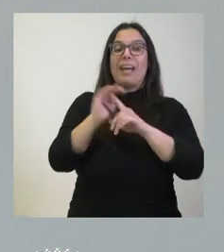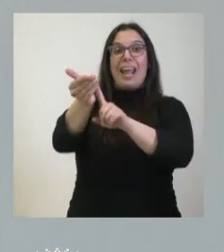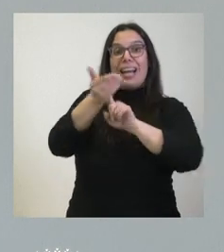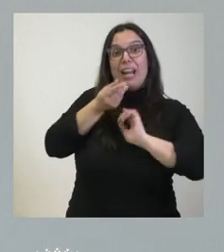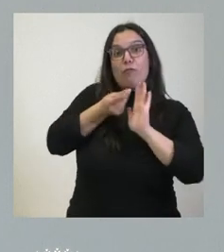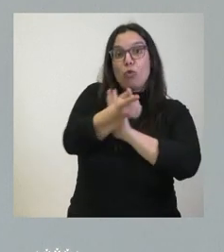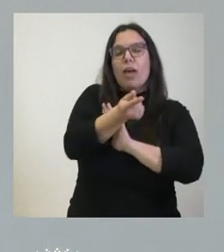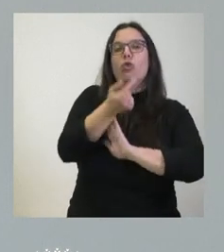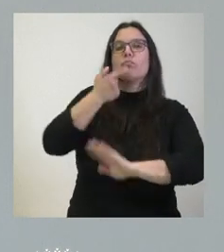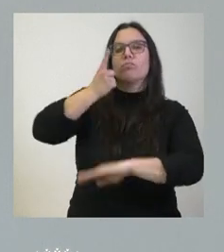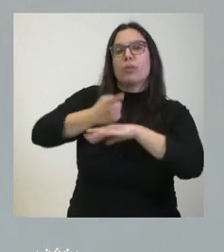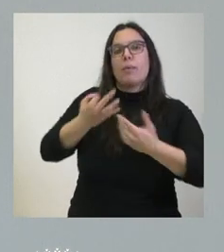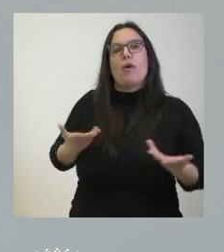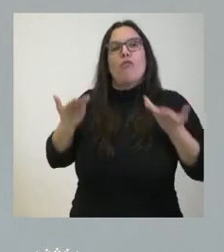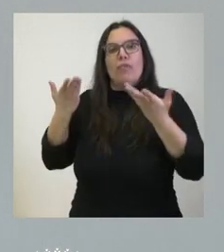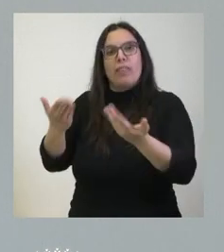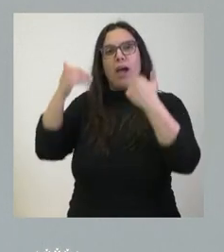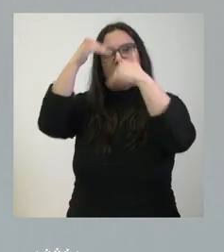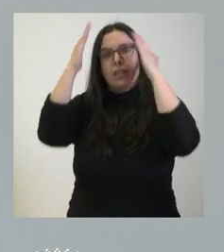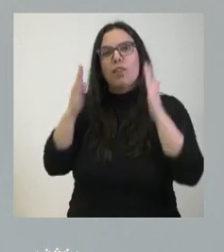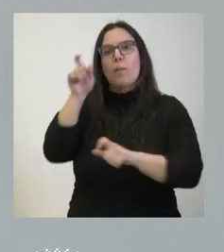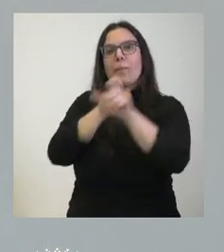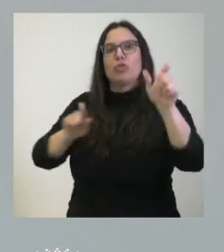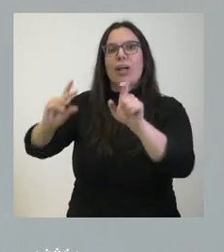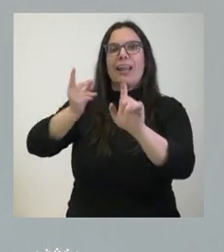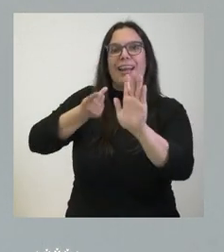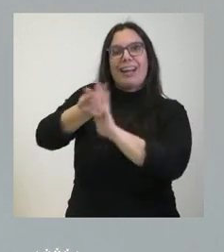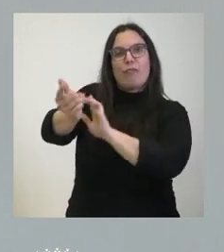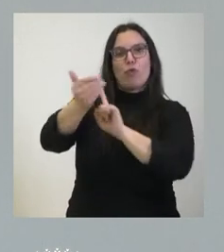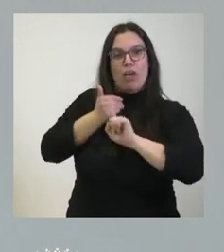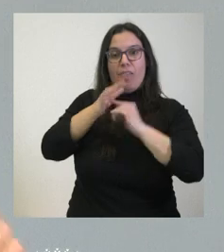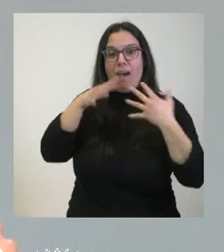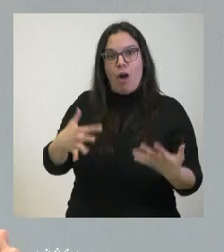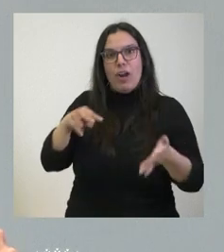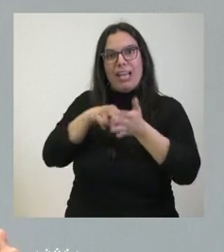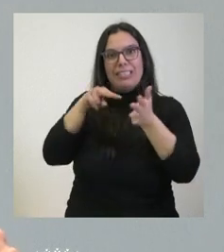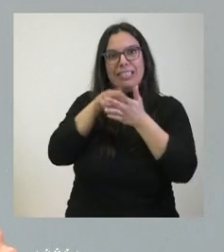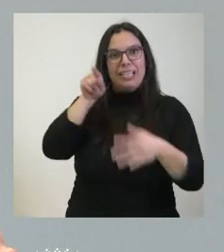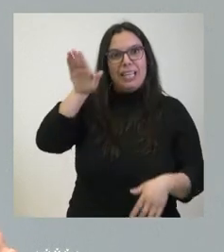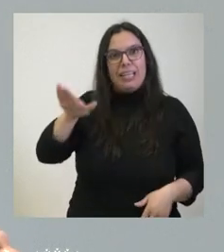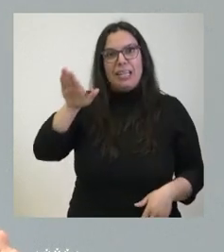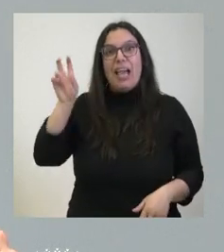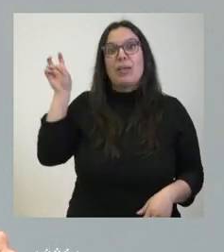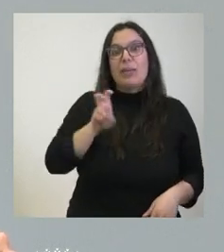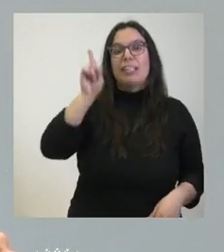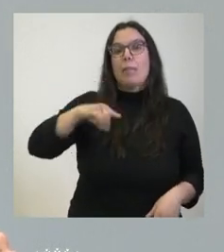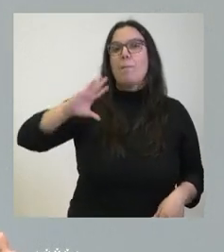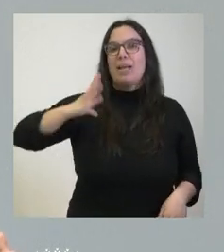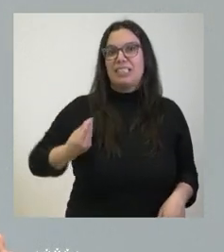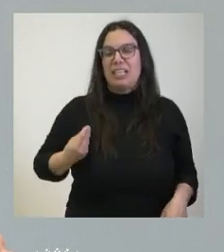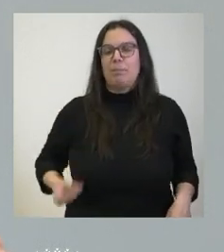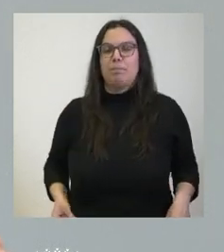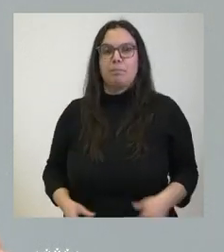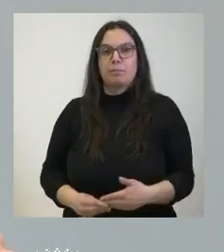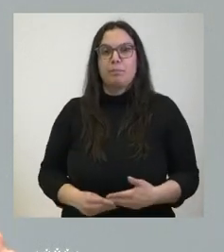prestar esta asistencia a la población refugiada que está actualmente en Siria y procede de Palestina esta